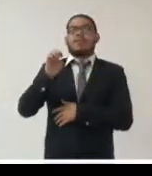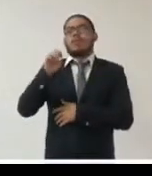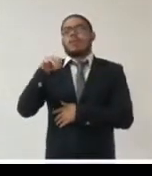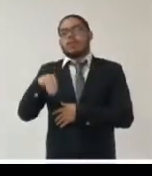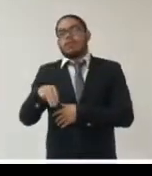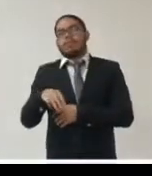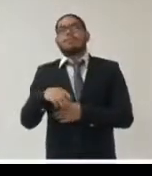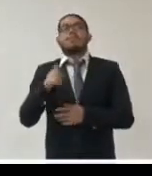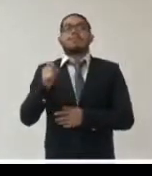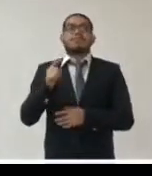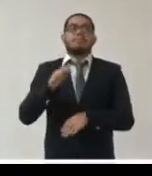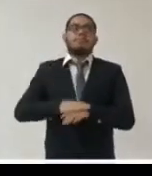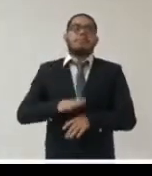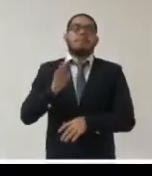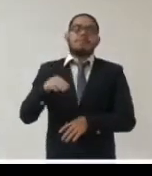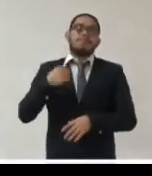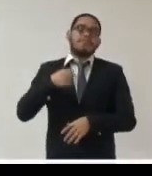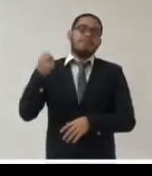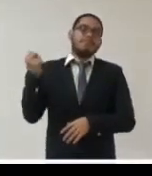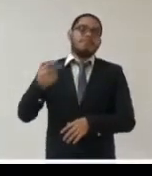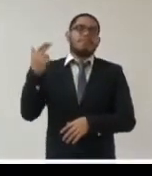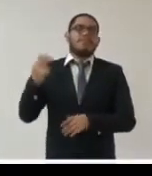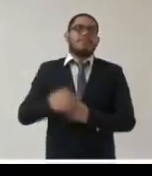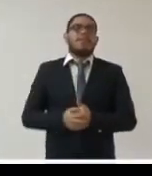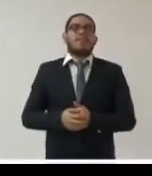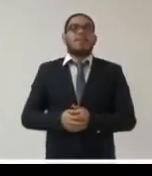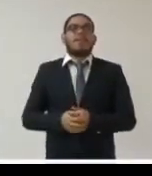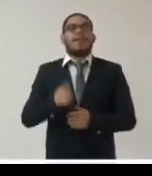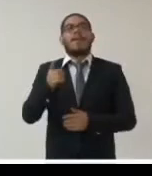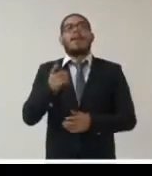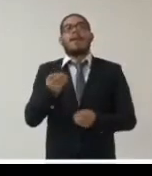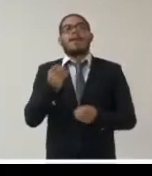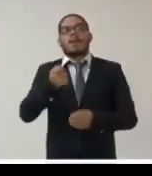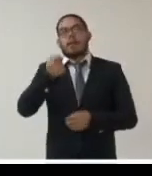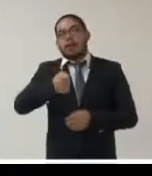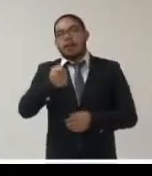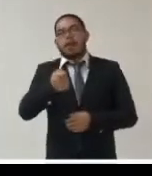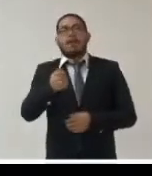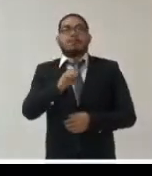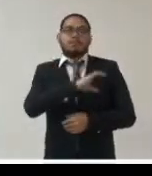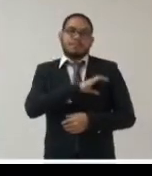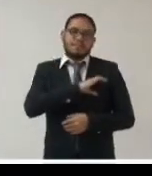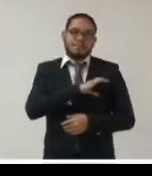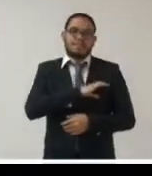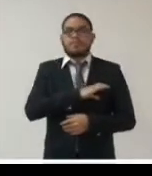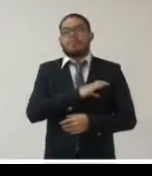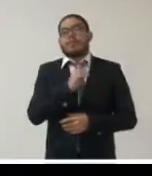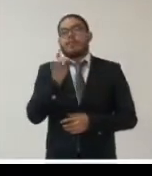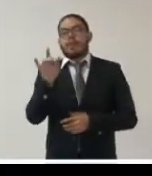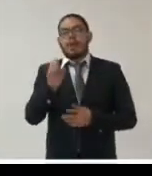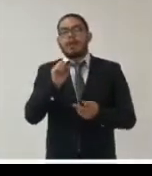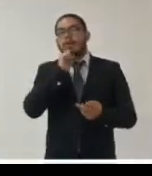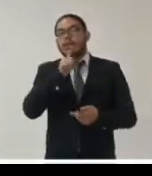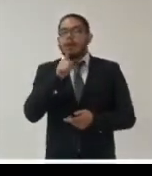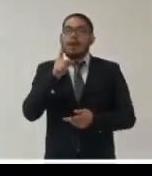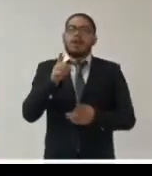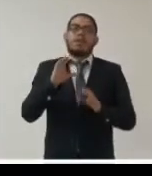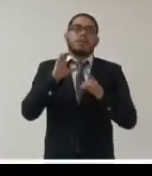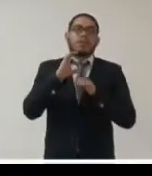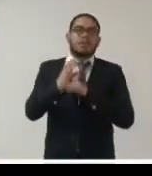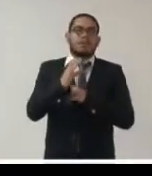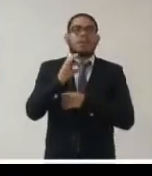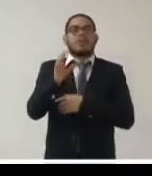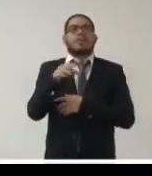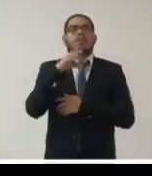de lo más afortunada entonces bueno saludo con mucho gusto con mucho cariño a la comisionada presidenta Zulema